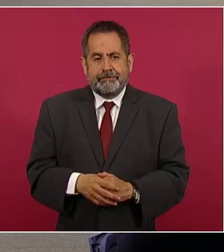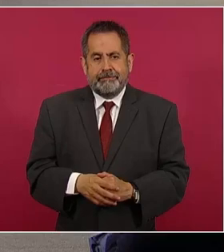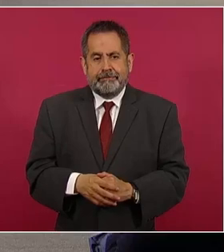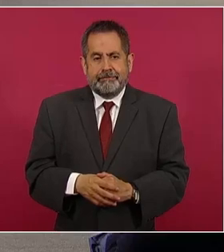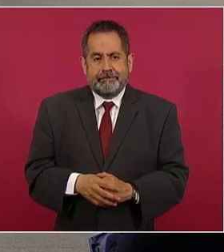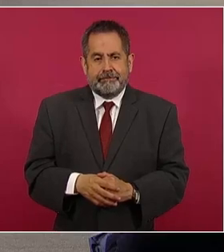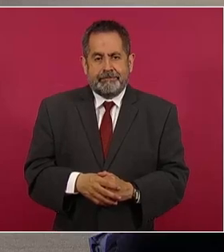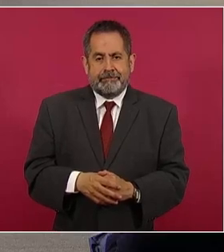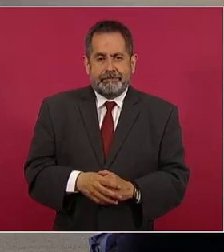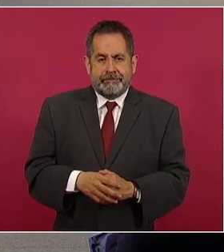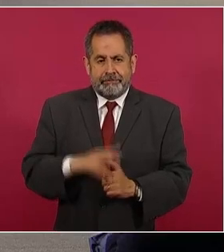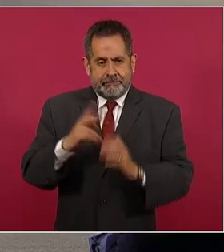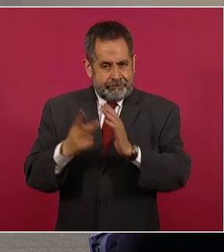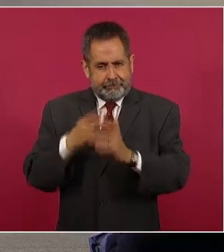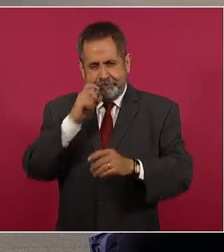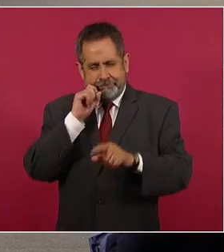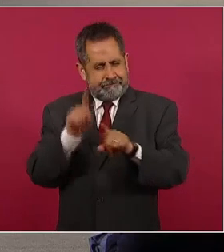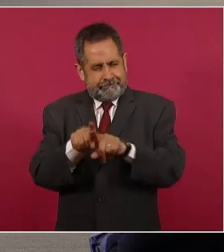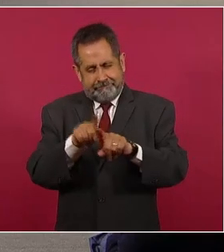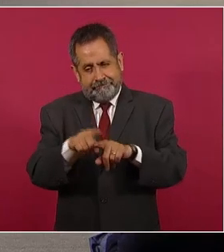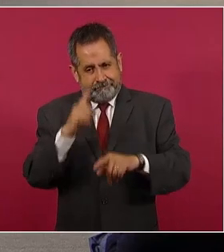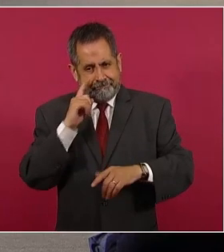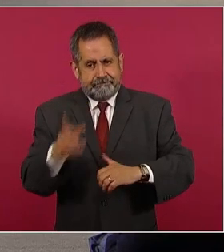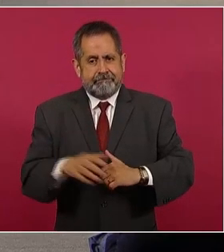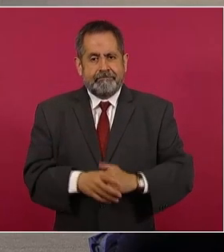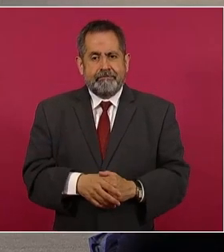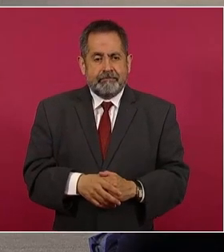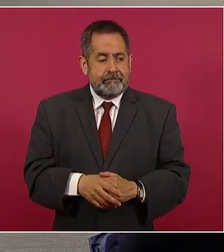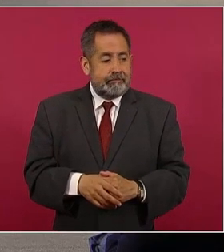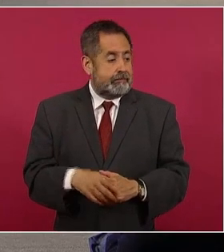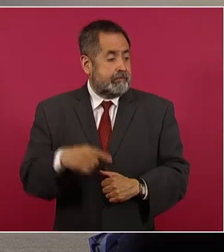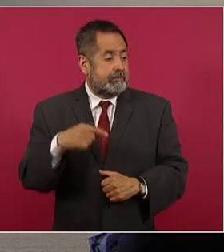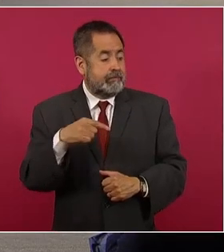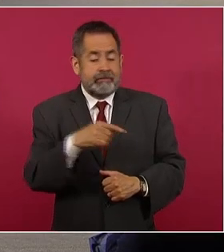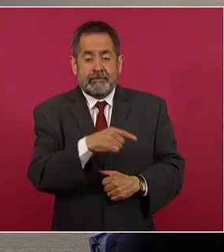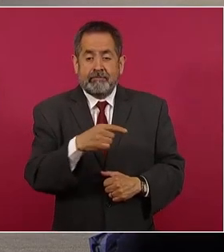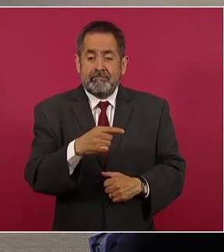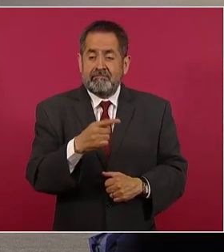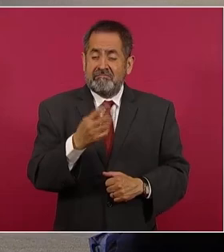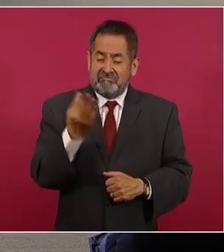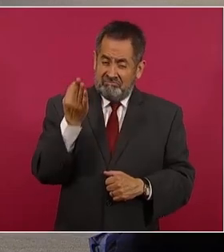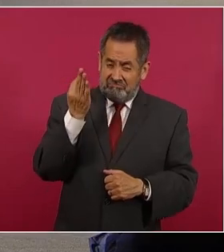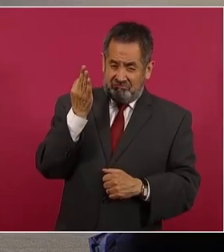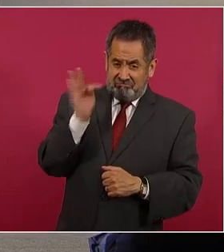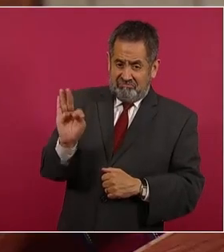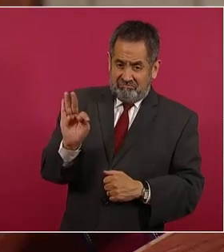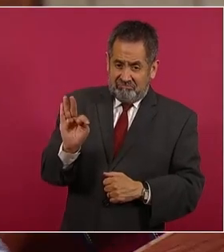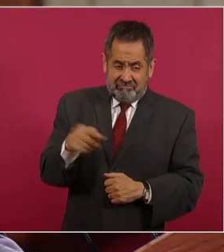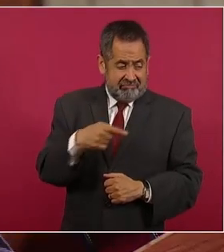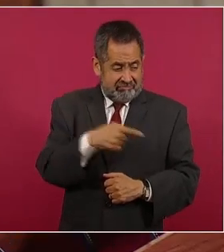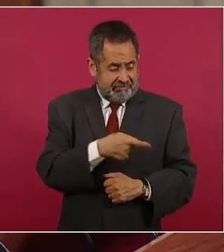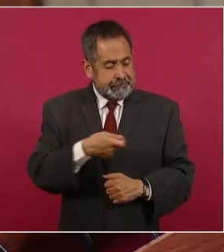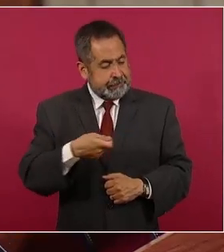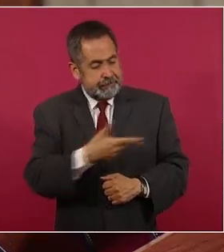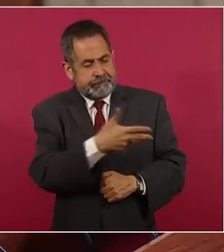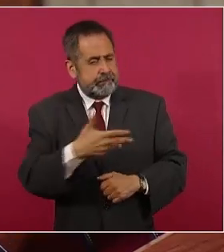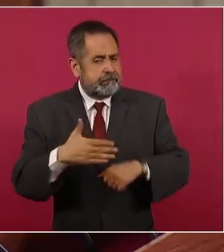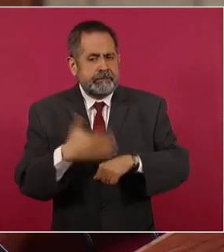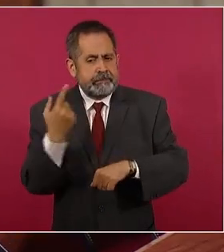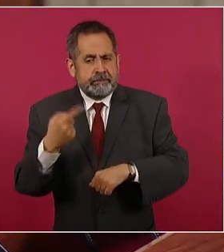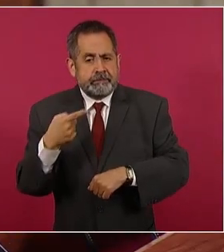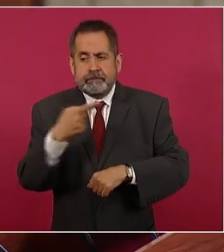Miren, ahí está otra vez, sólo un traidor entrega a su país a extranjeros.